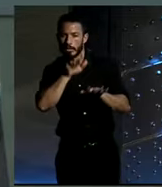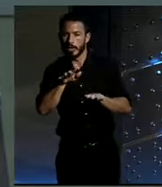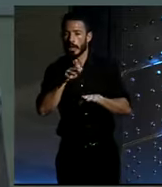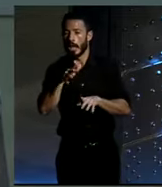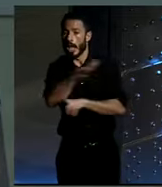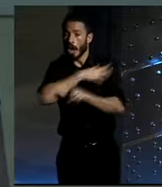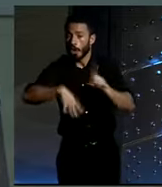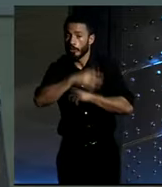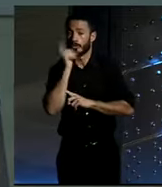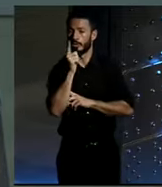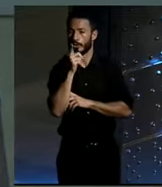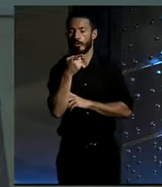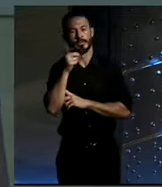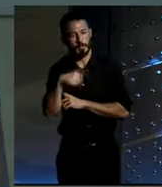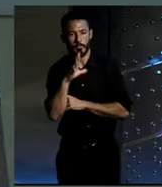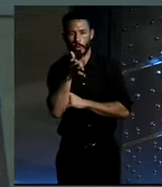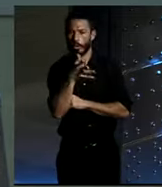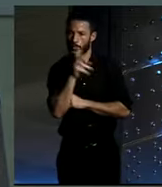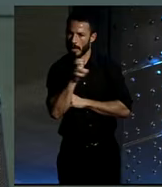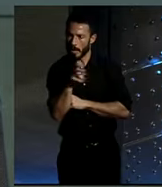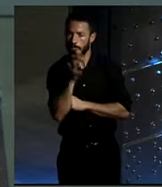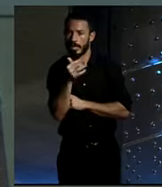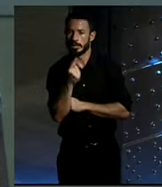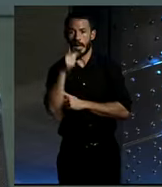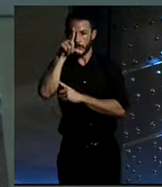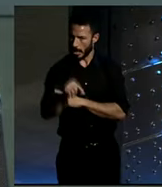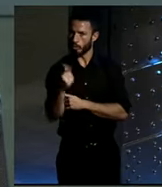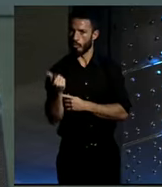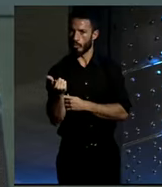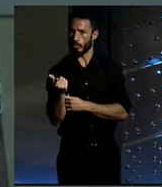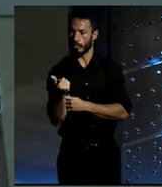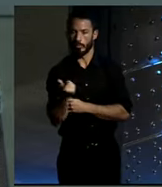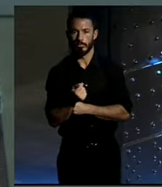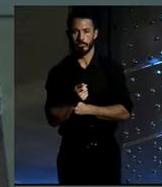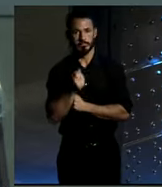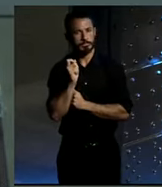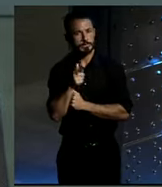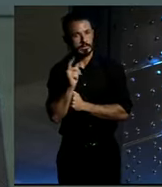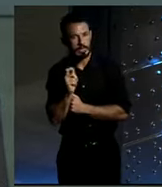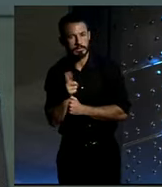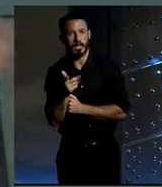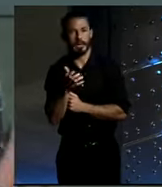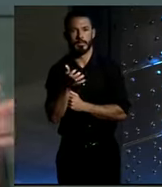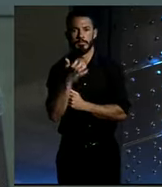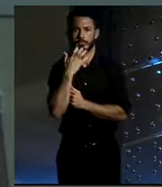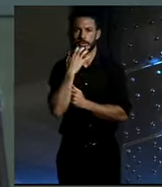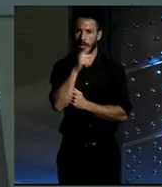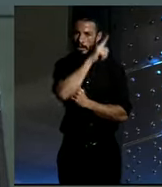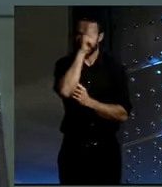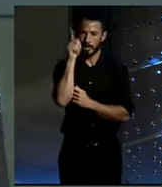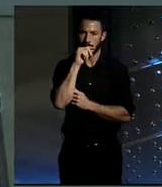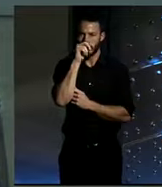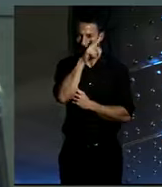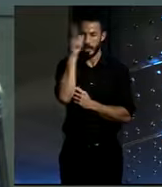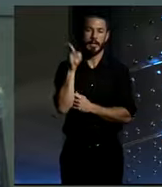sino porque es algo más práctico y realmente más barato. Incluso muchas veces, por ejemplo, en Madrid se ha intentado peanotar...